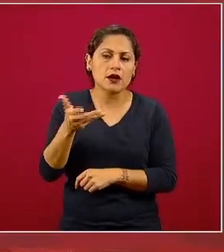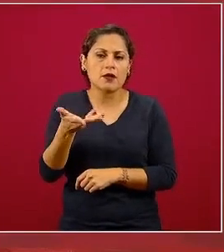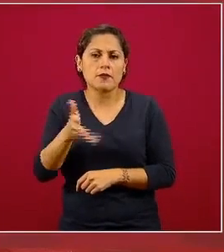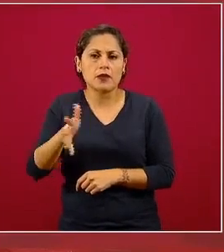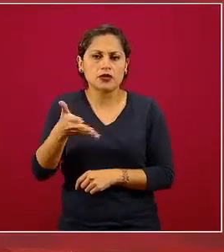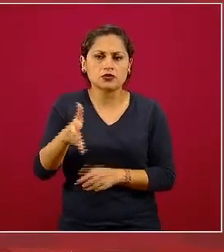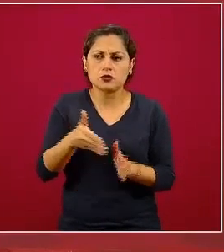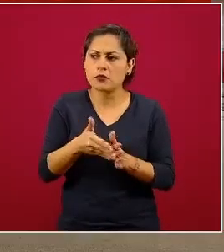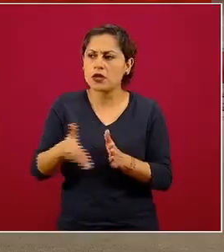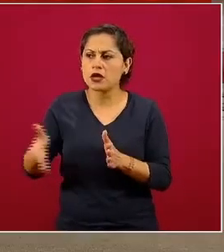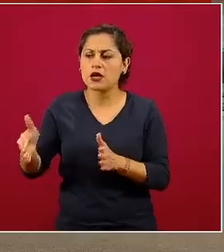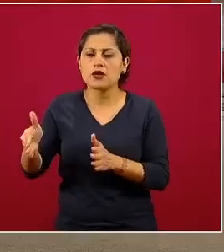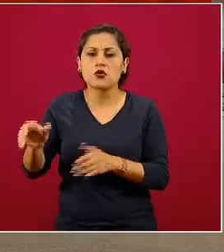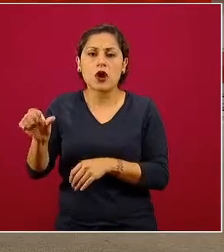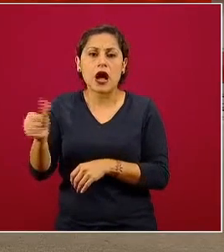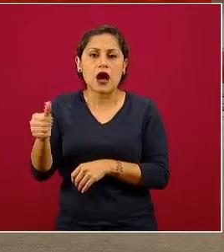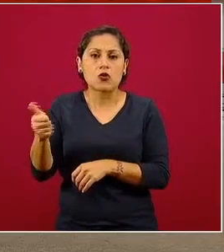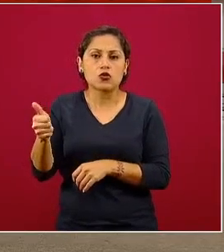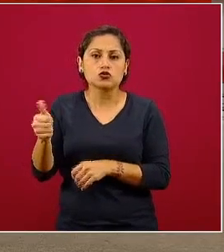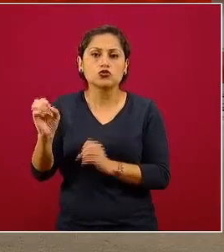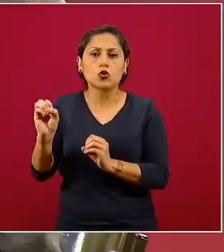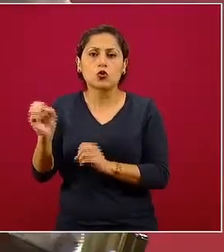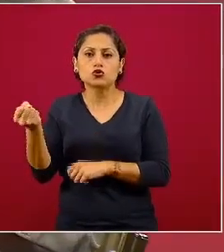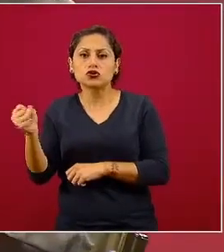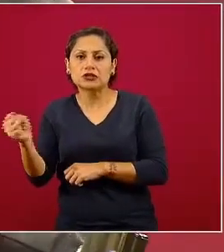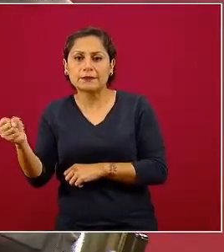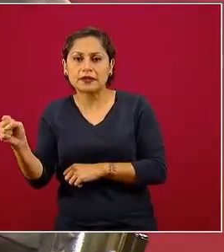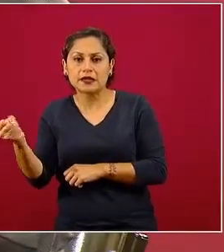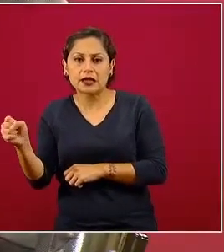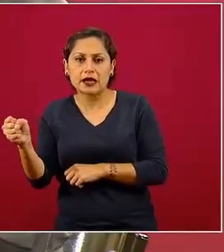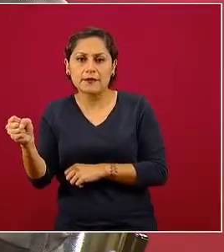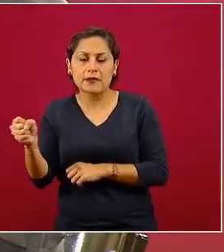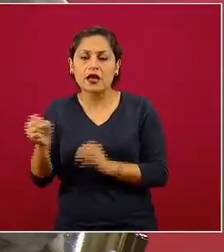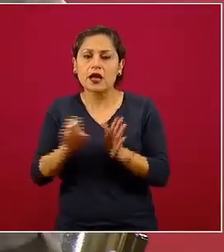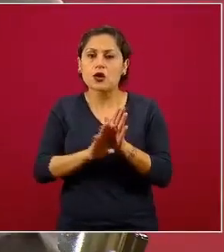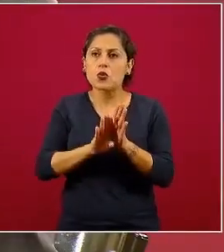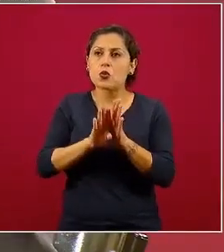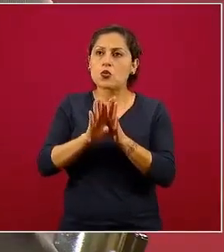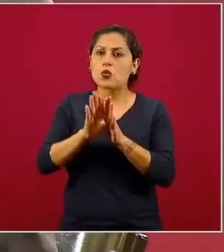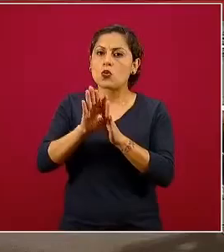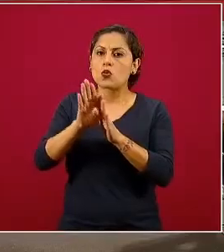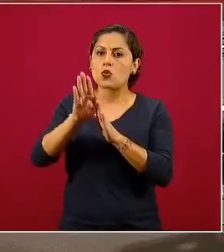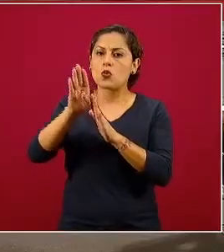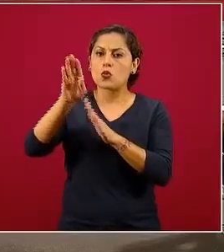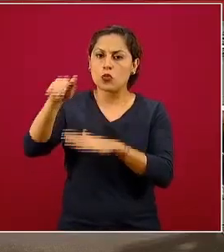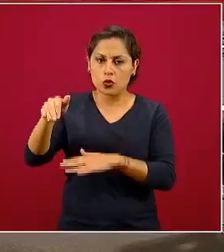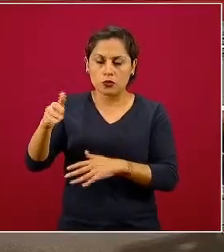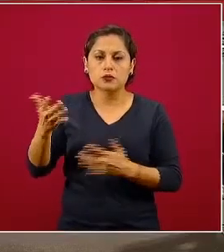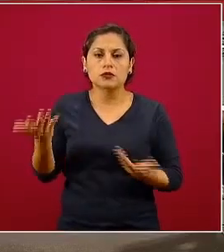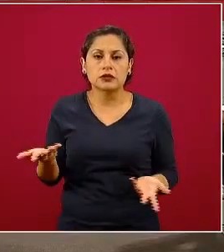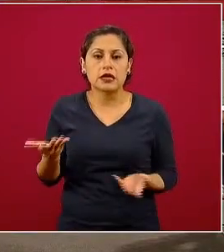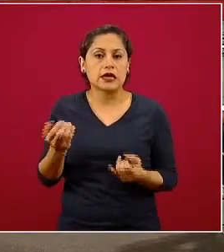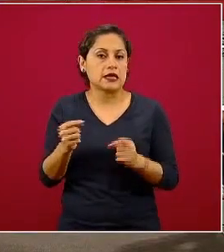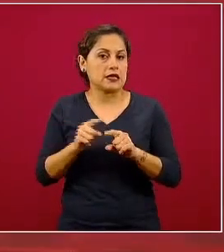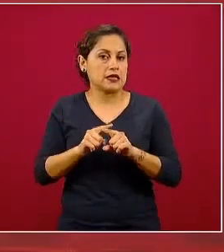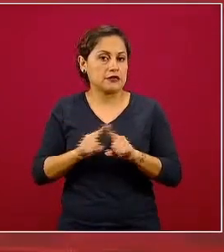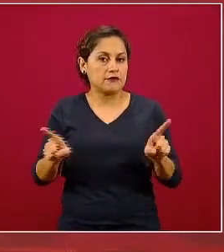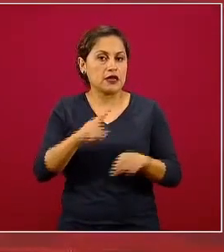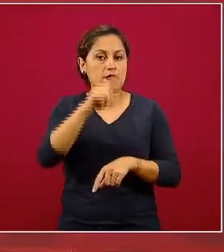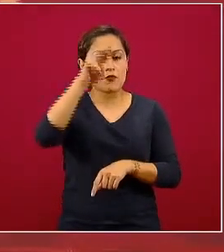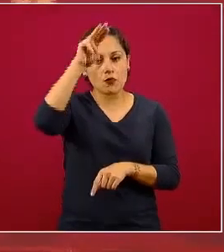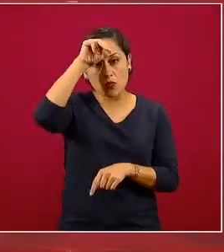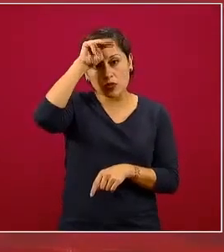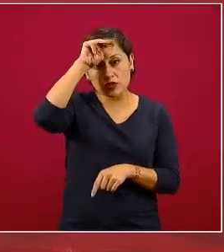fines de agosto o principios de septiembre el agotamiento de esa curva epidémica y por su parte en Monterrey se estaría